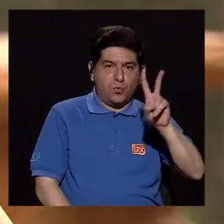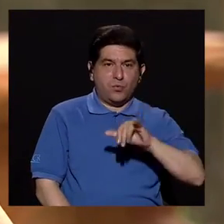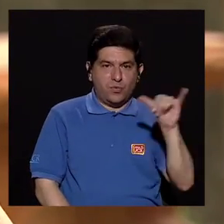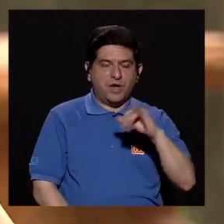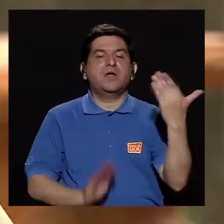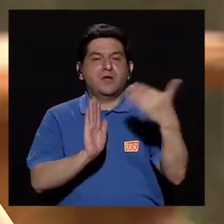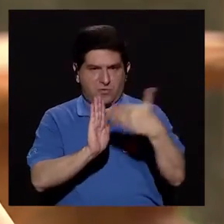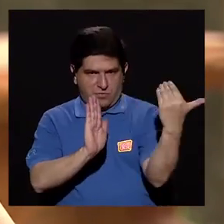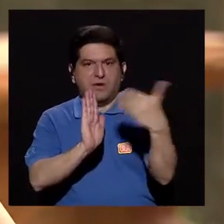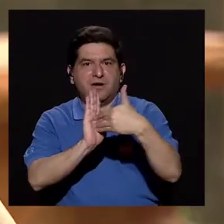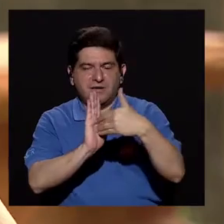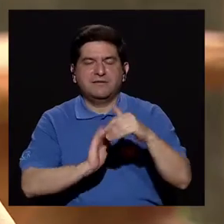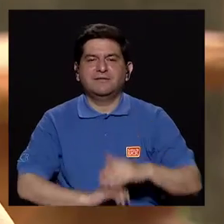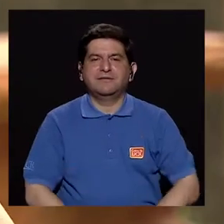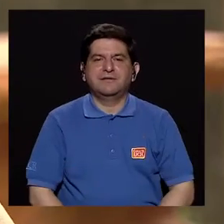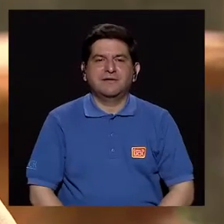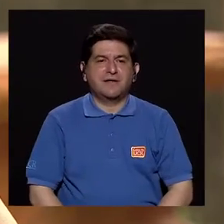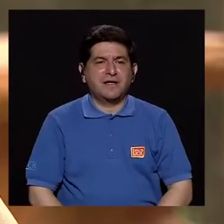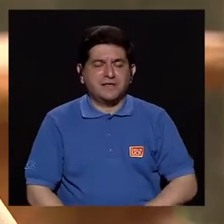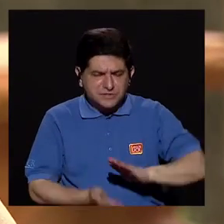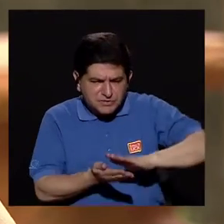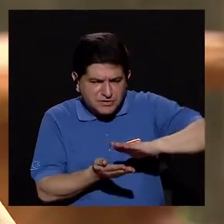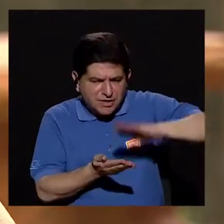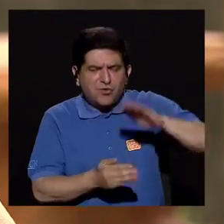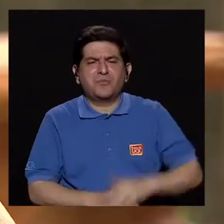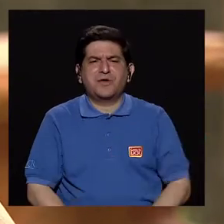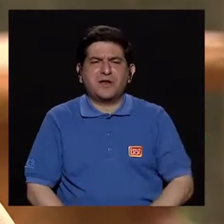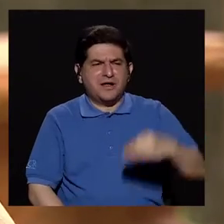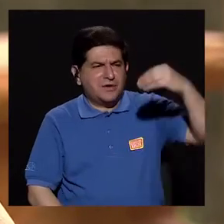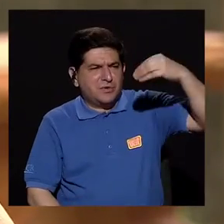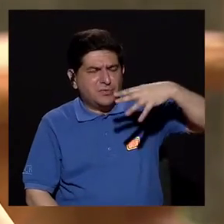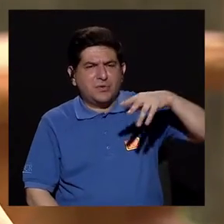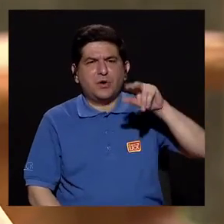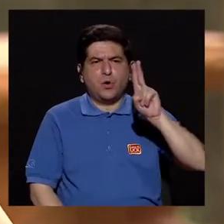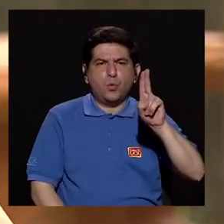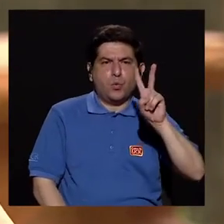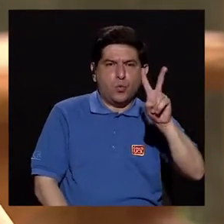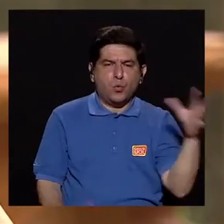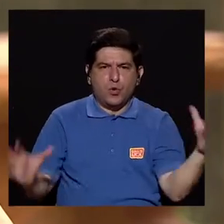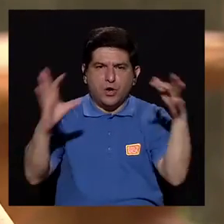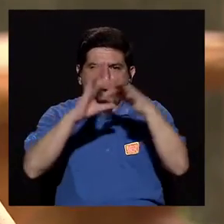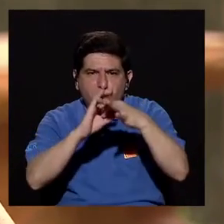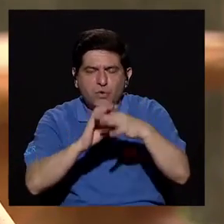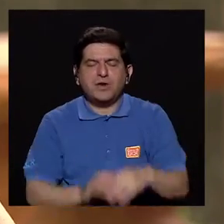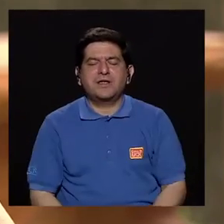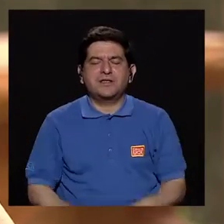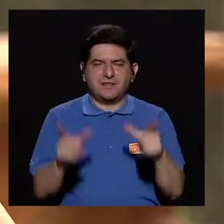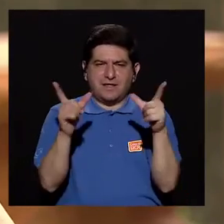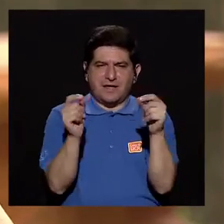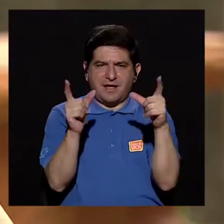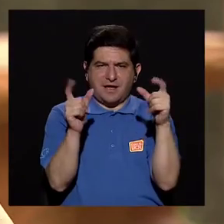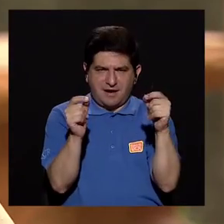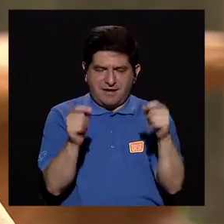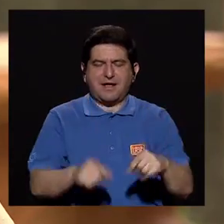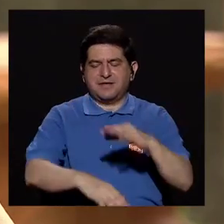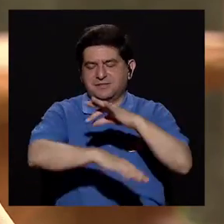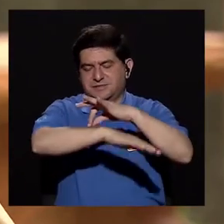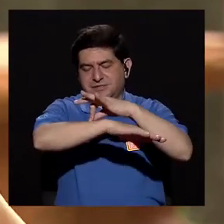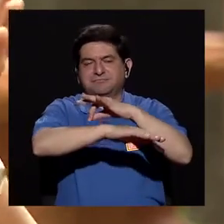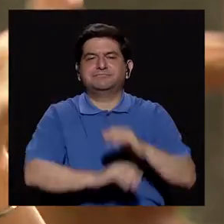daño. Igual es ir acumulando radiación ultravioleta que va de la mano con el cáncer de piel.